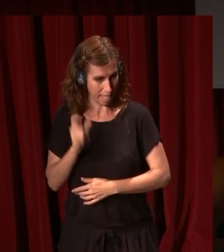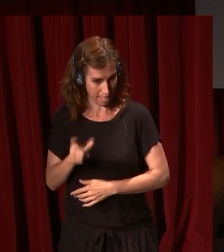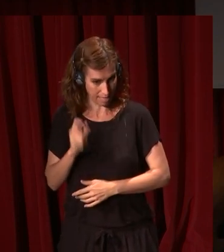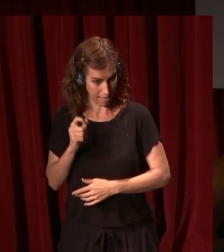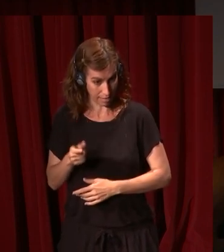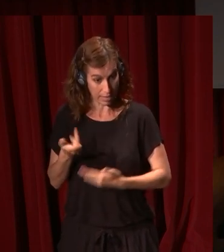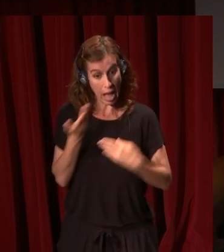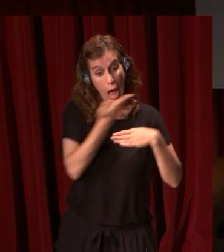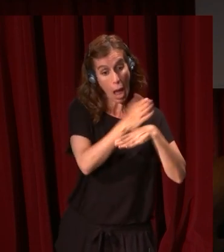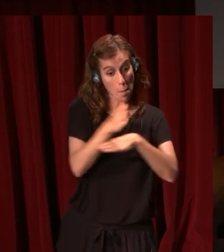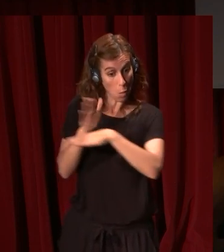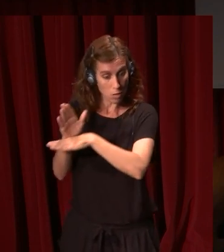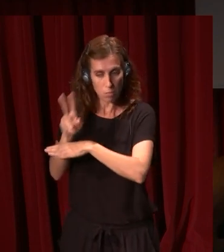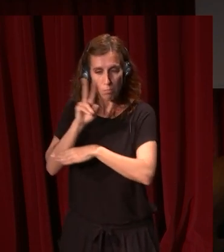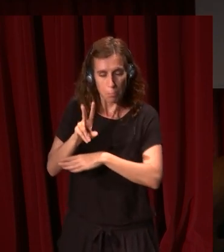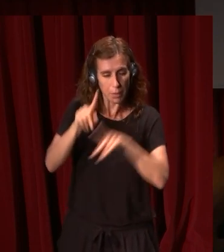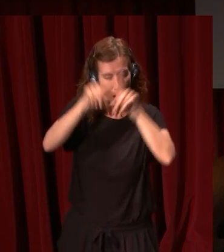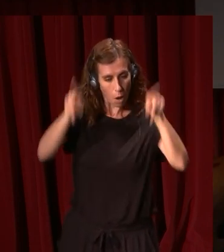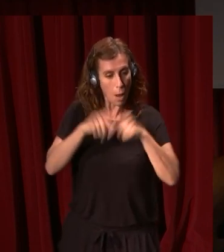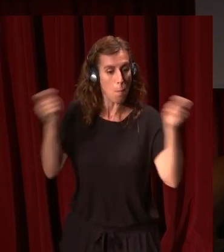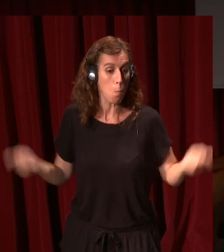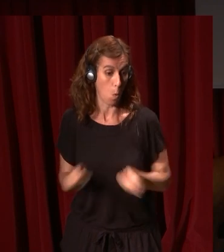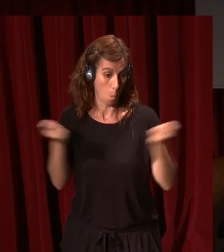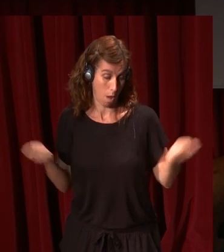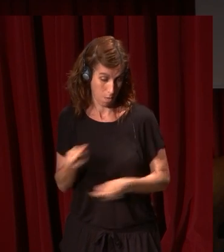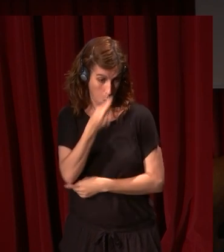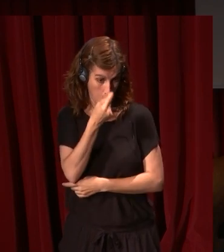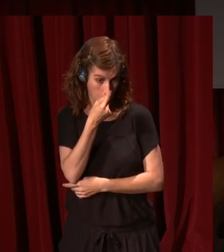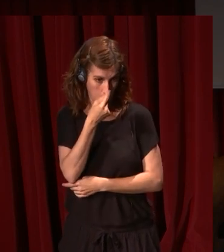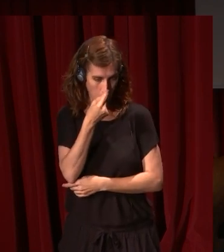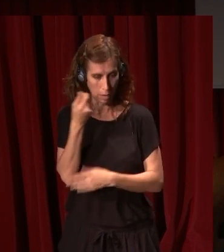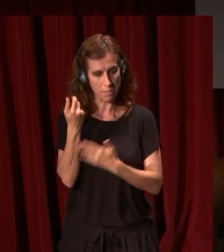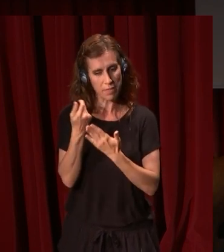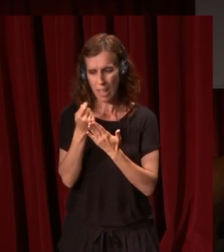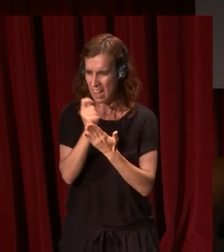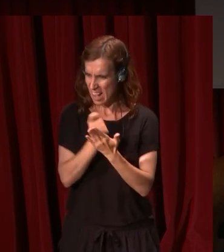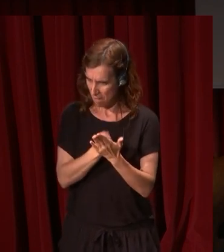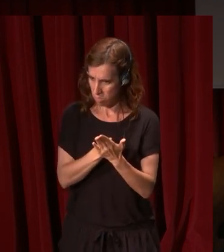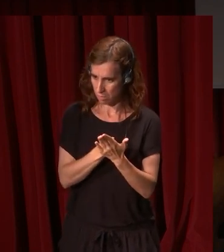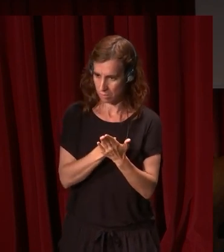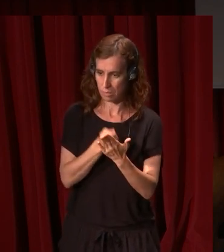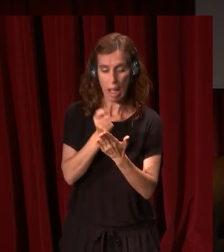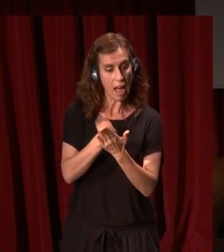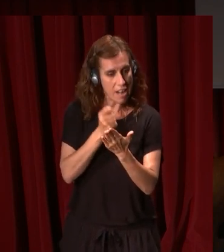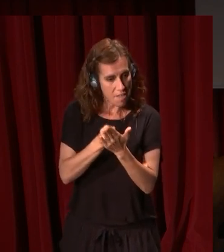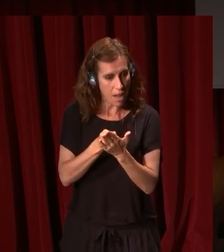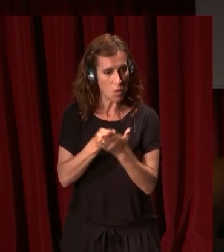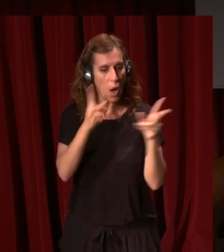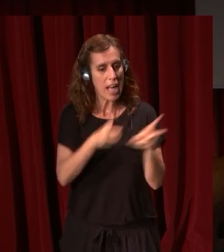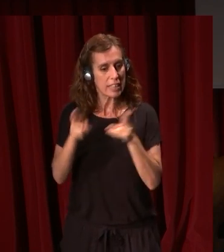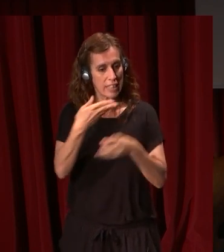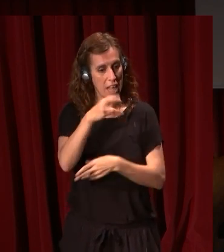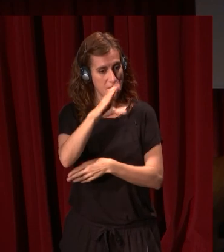ver algunas pocas obras de estas obras de propaganda, un grabado de la batalla del asedio de Breda que